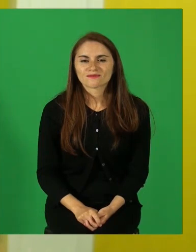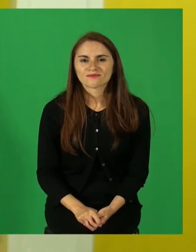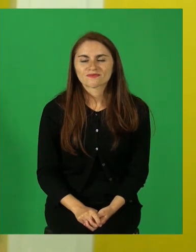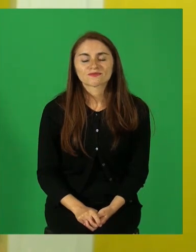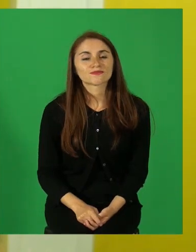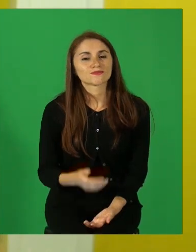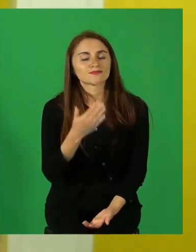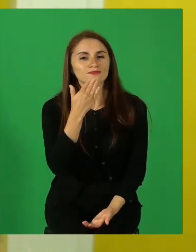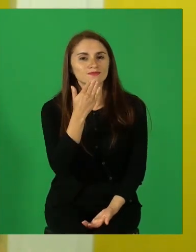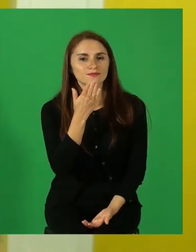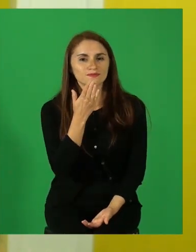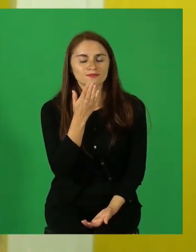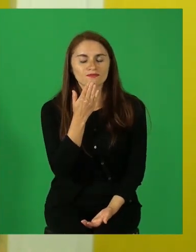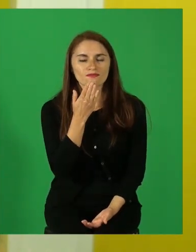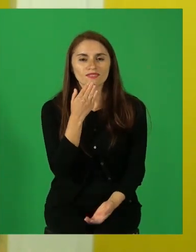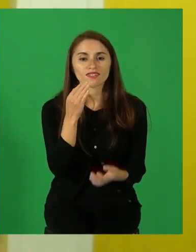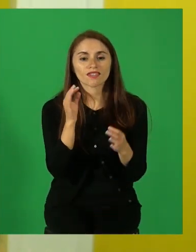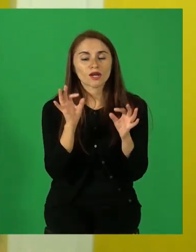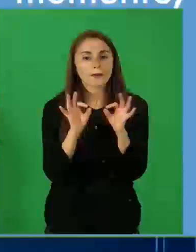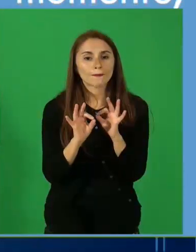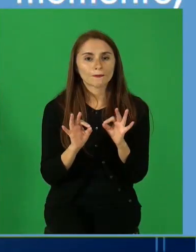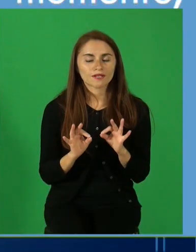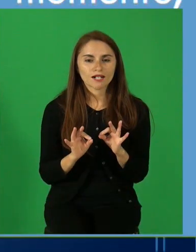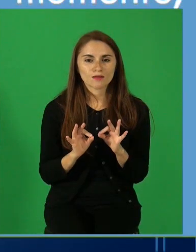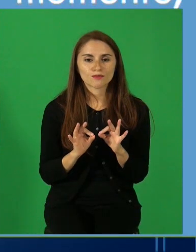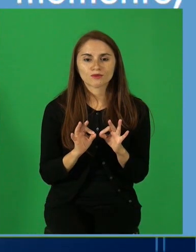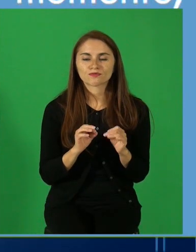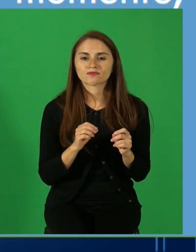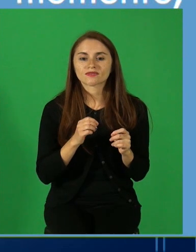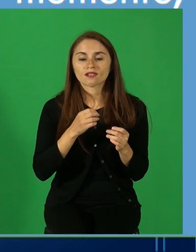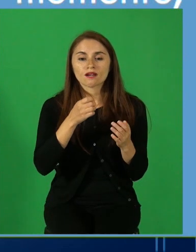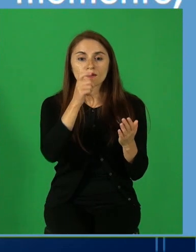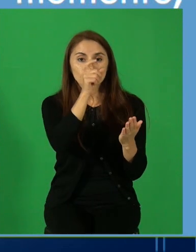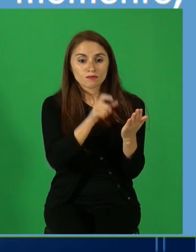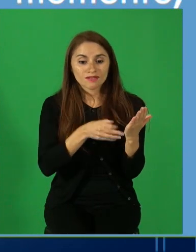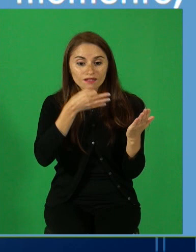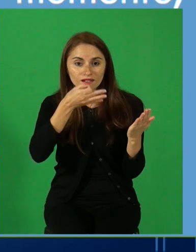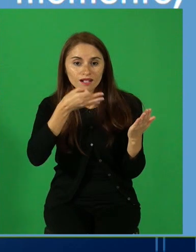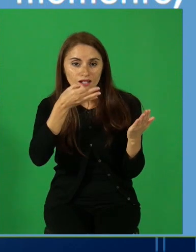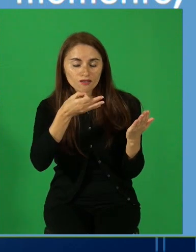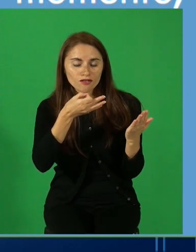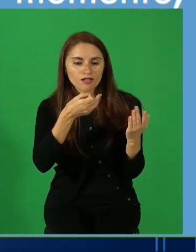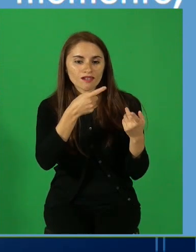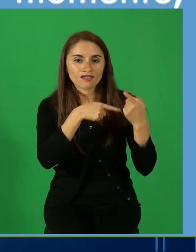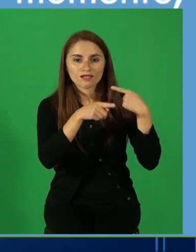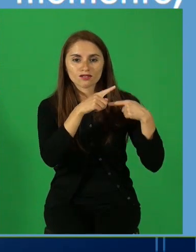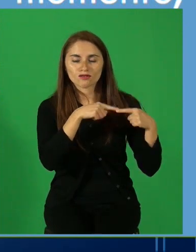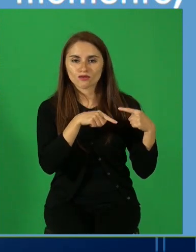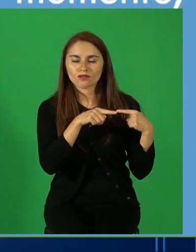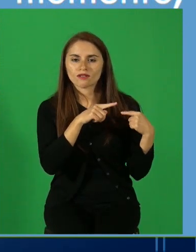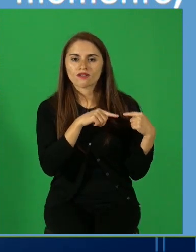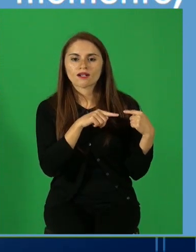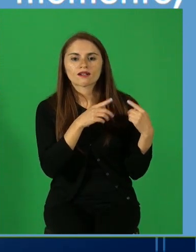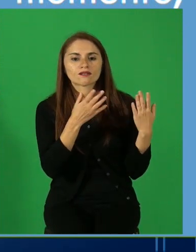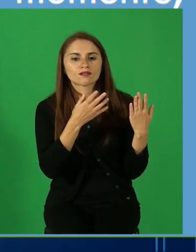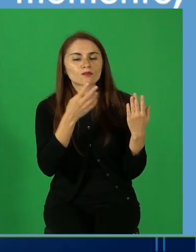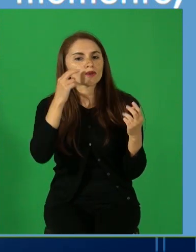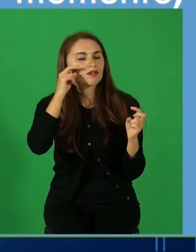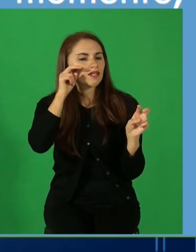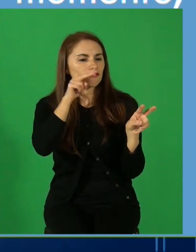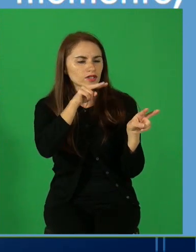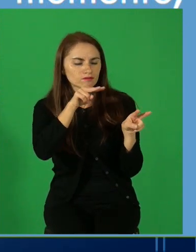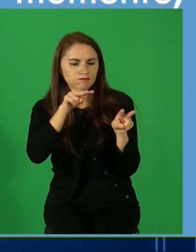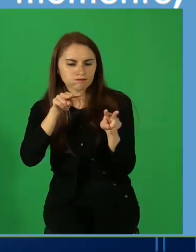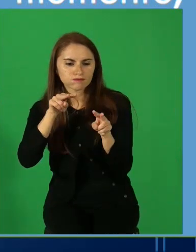También hablamos de los narradores que estaban fuera de la historia y mencionamos al narrador omnisciente,